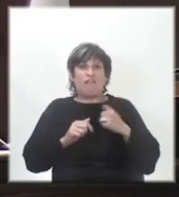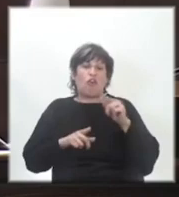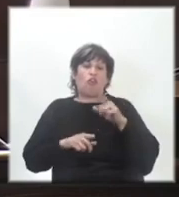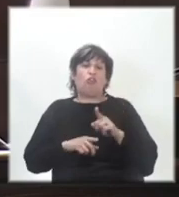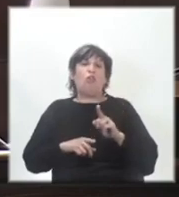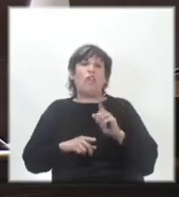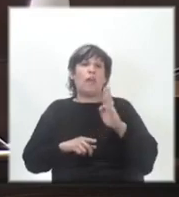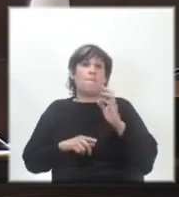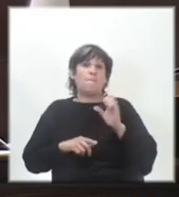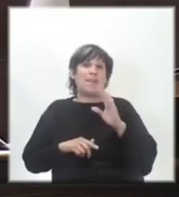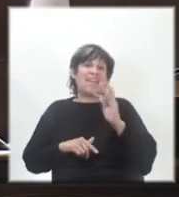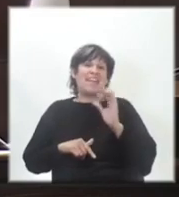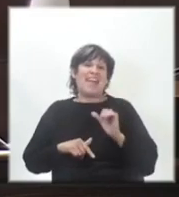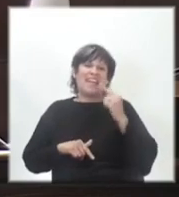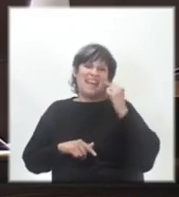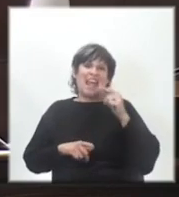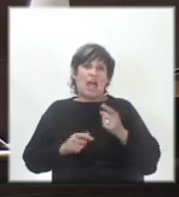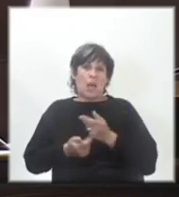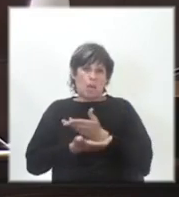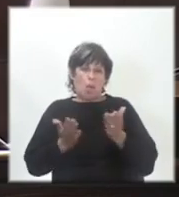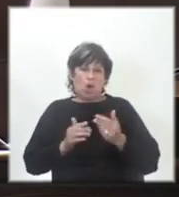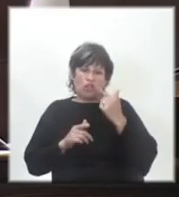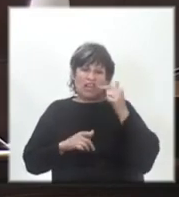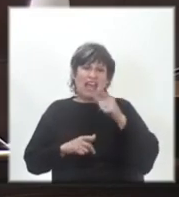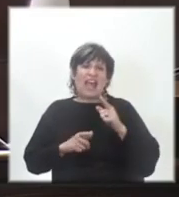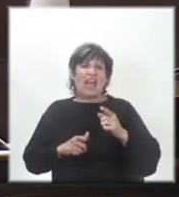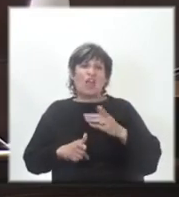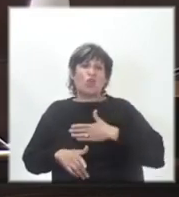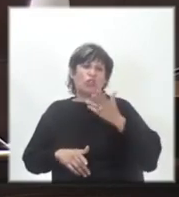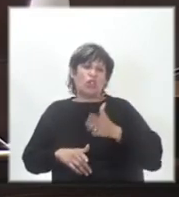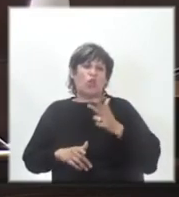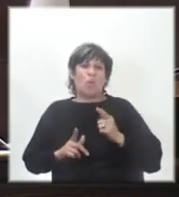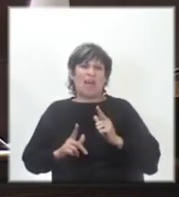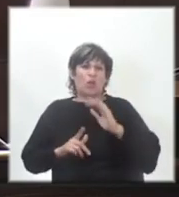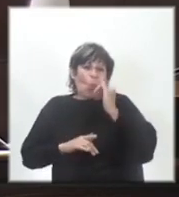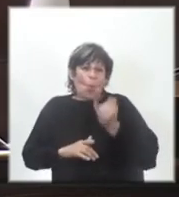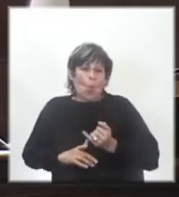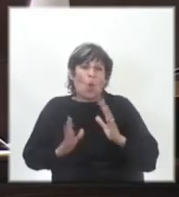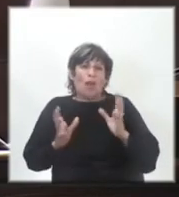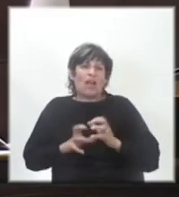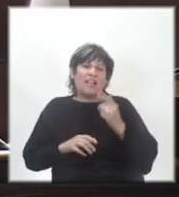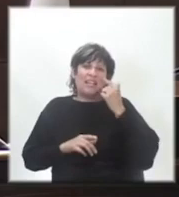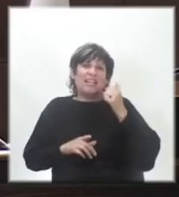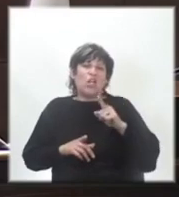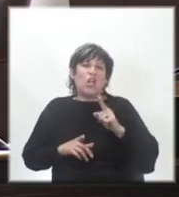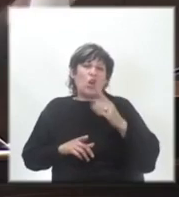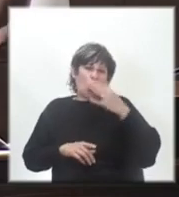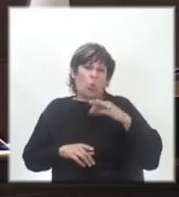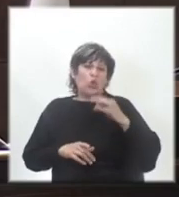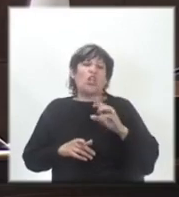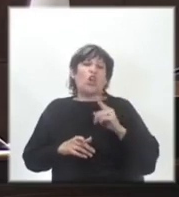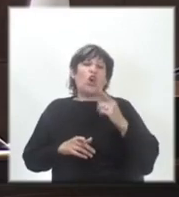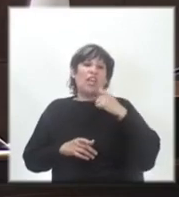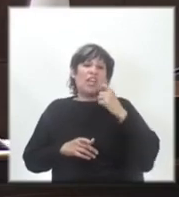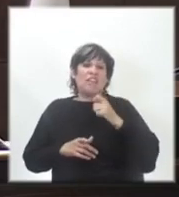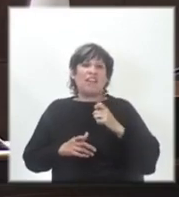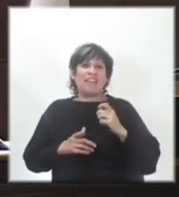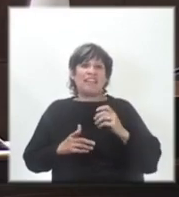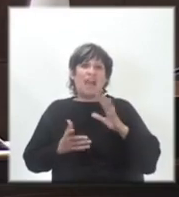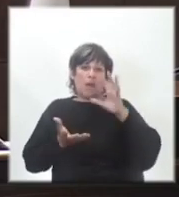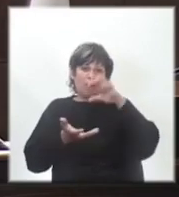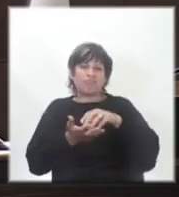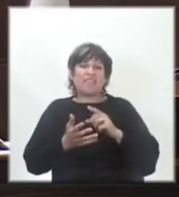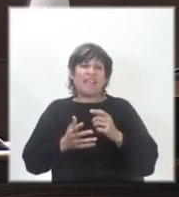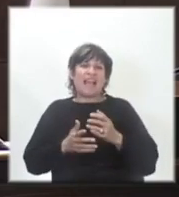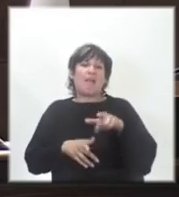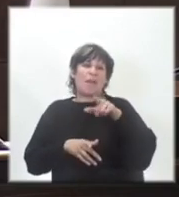Pereira mostrando a un ser humano desnutrido, que lo único que faltaba era la cámara de gas. Y estábamos todos, presidente.